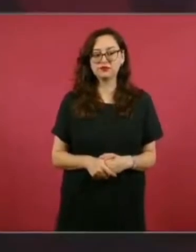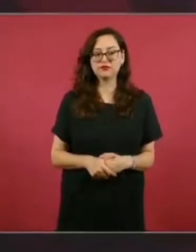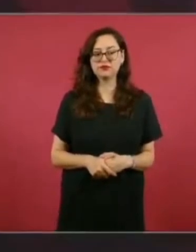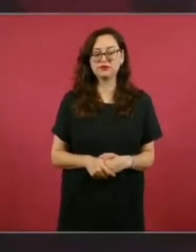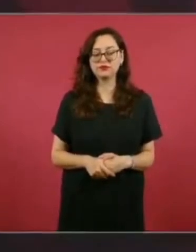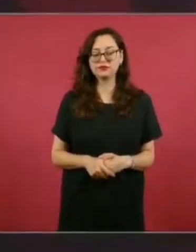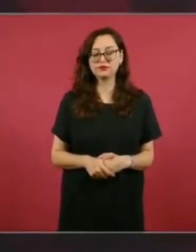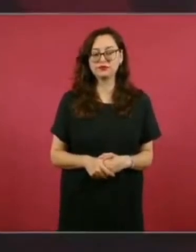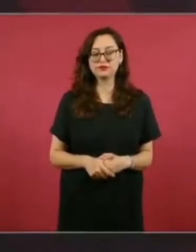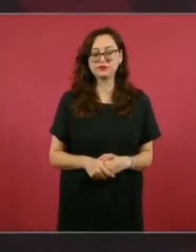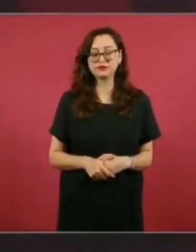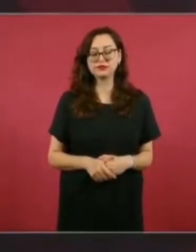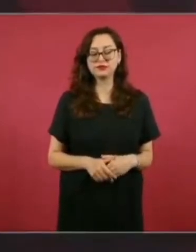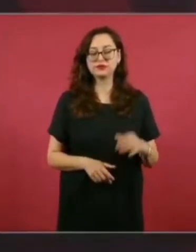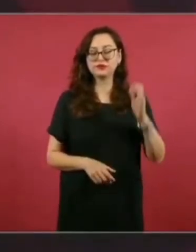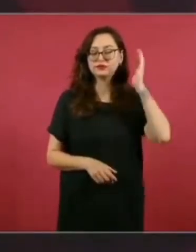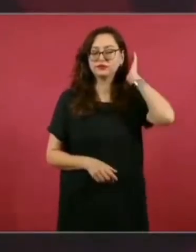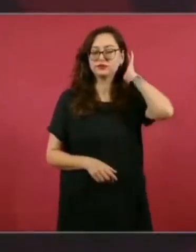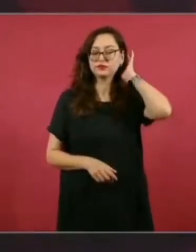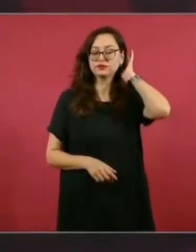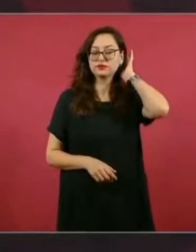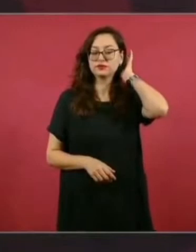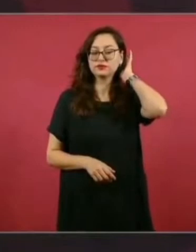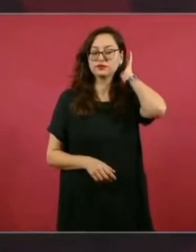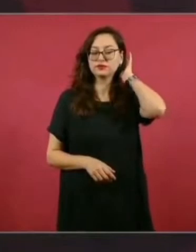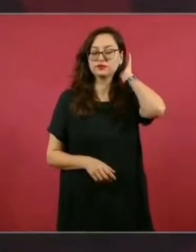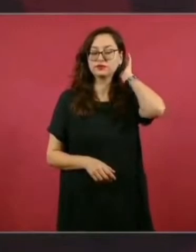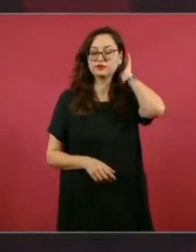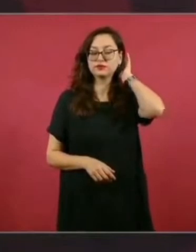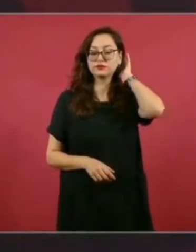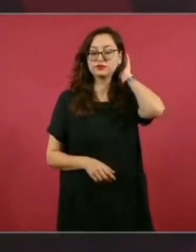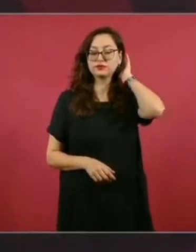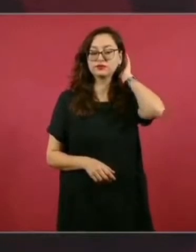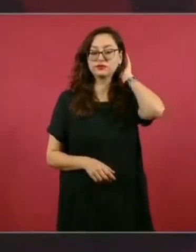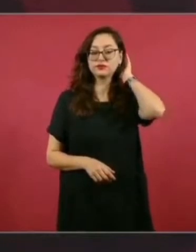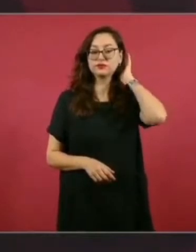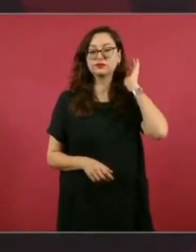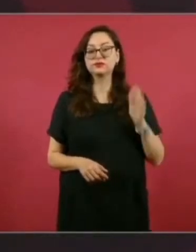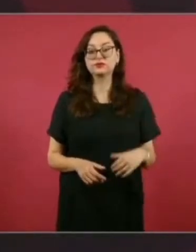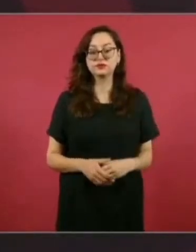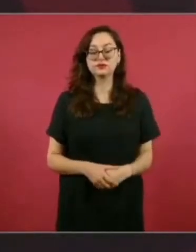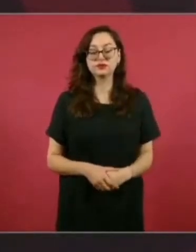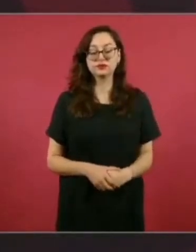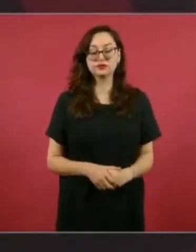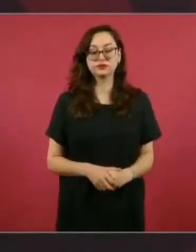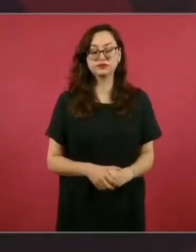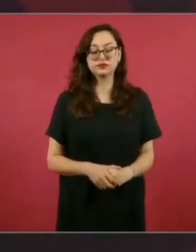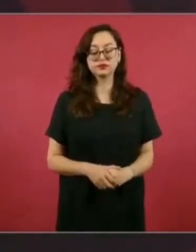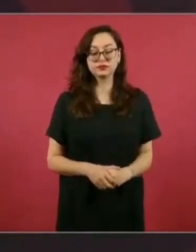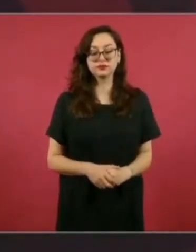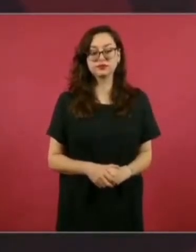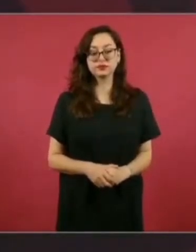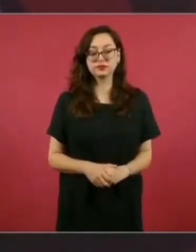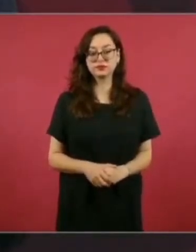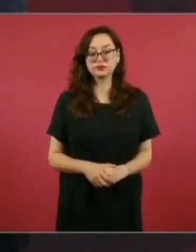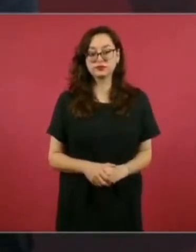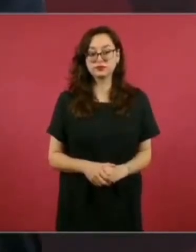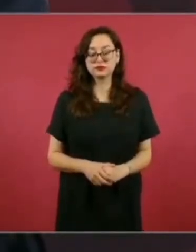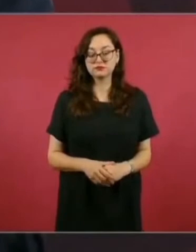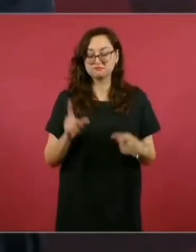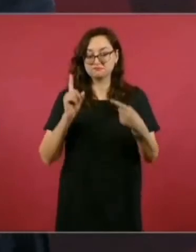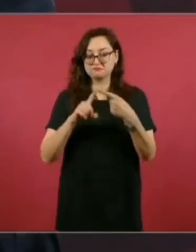creo que la mejor ha sido